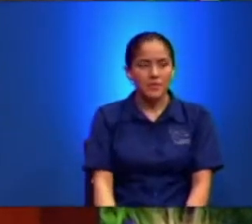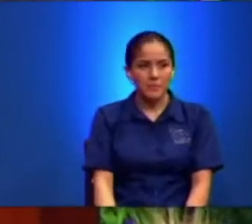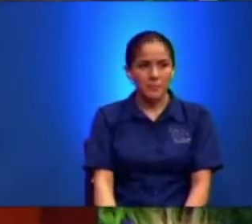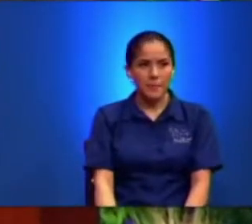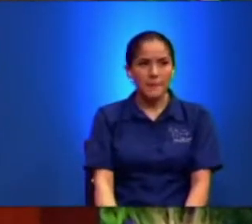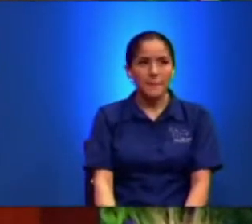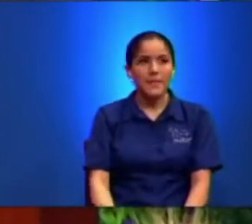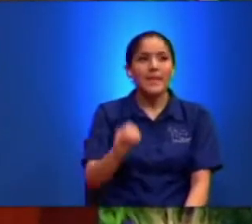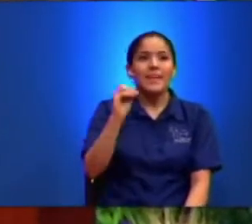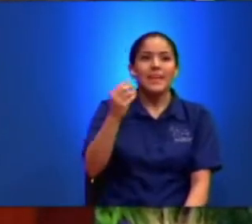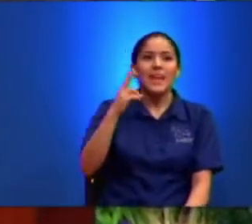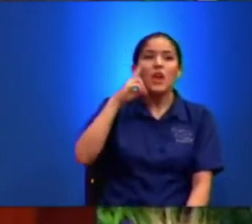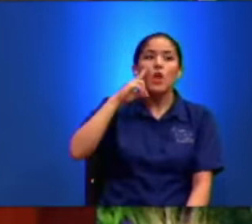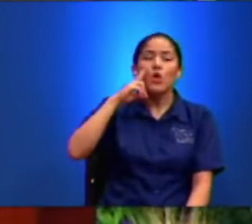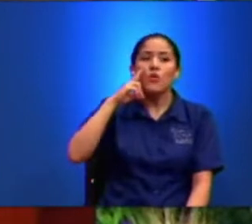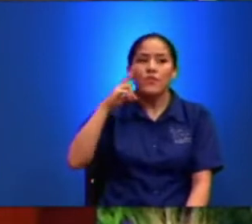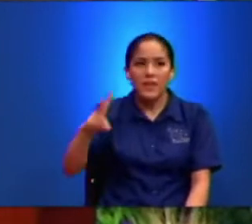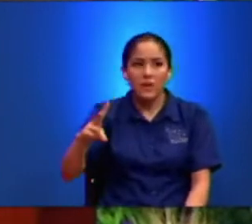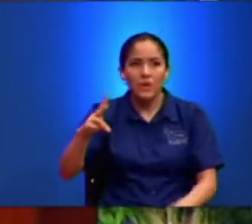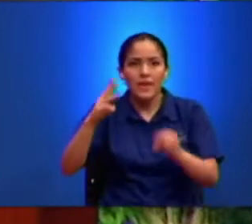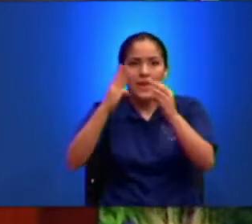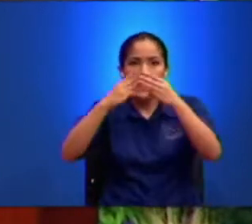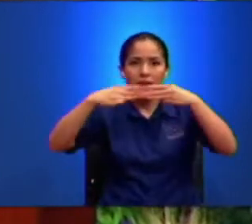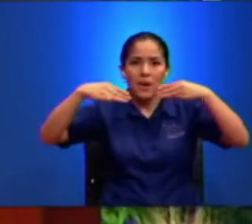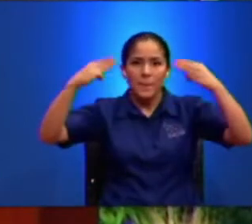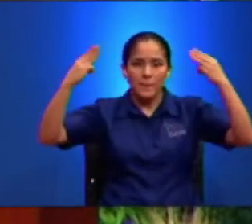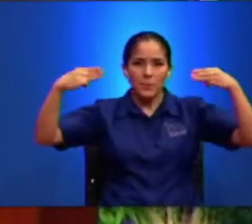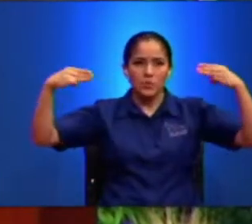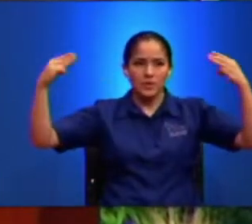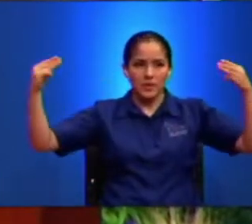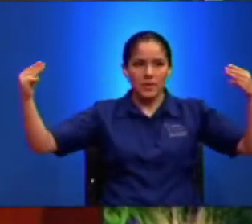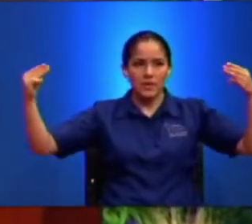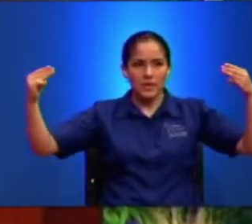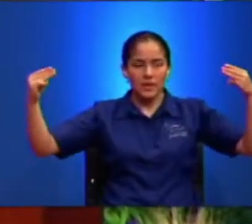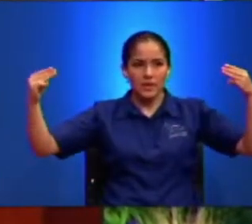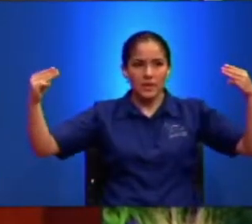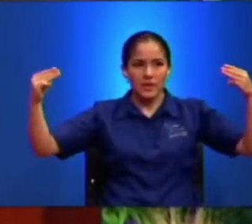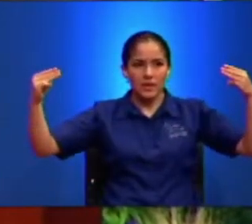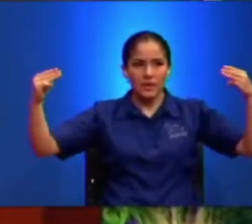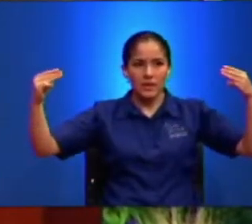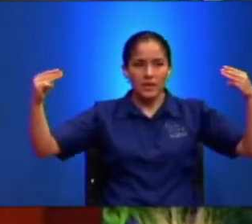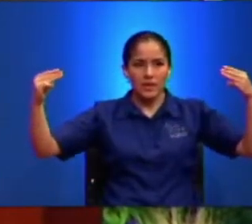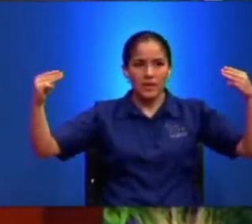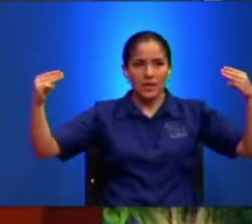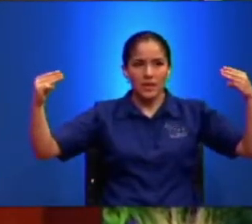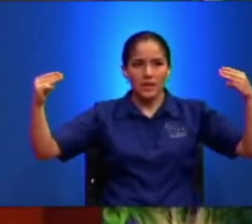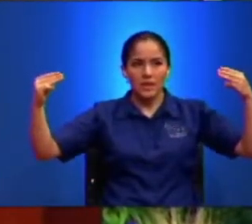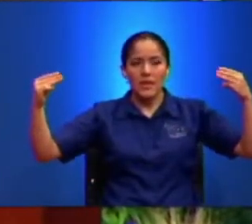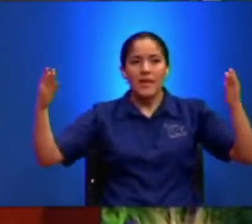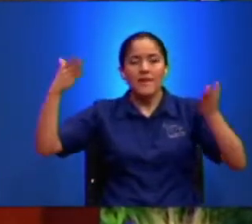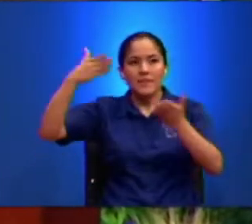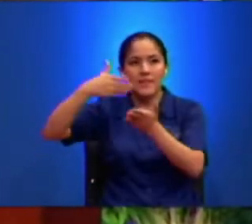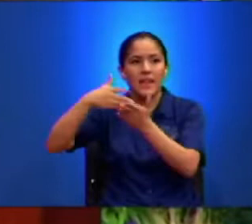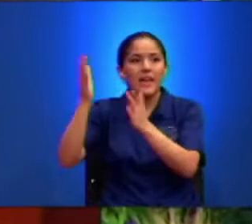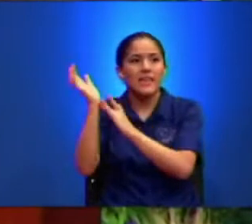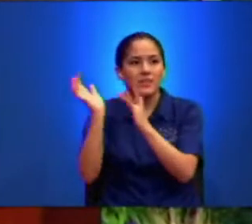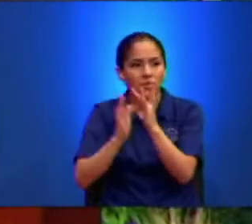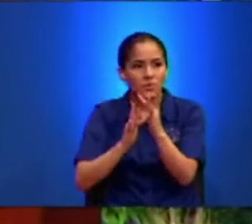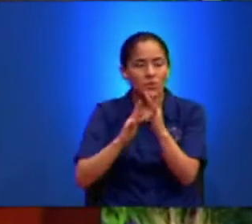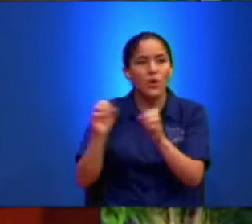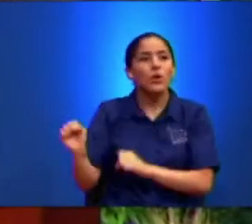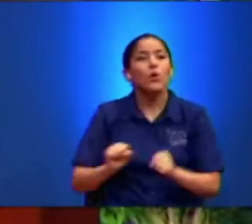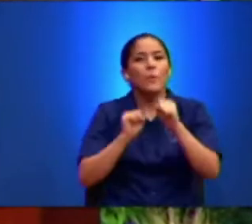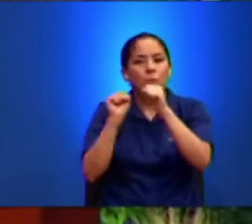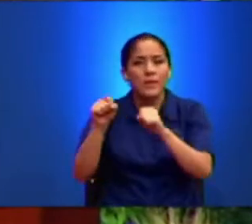Lo Vieron En El Monte De La Transfiguración Venido Jesús Con Poder Y Ahí Se Cumplió